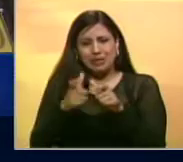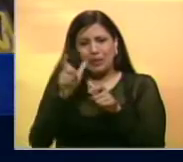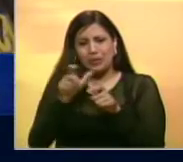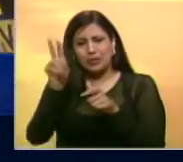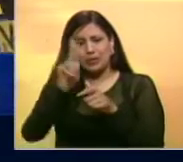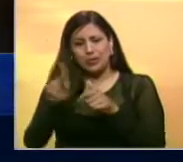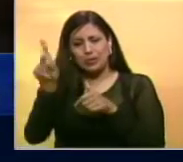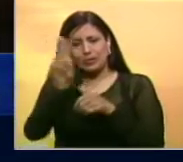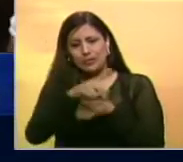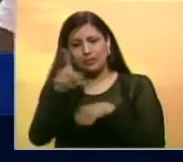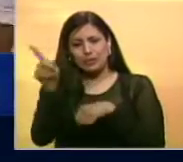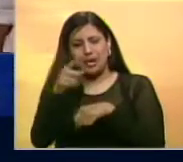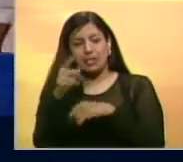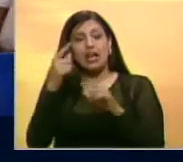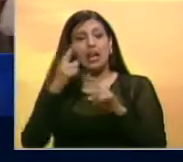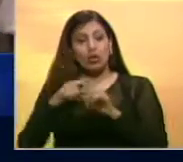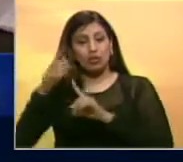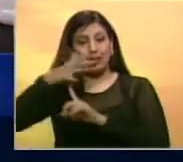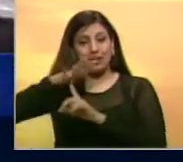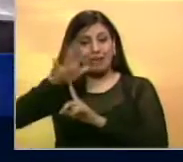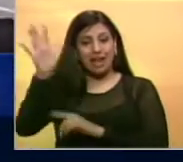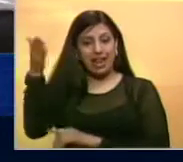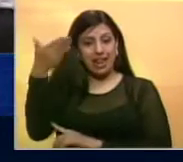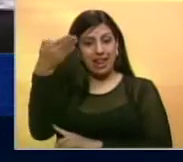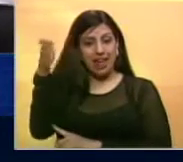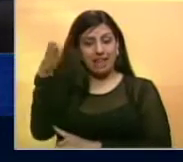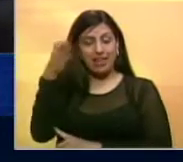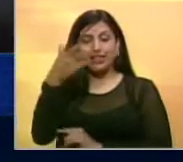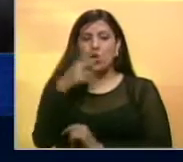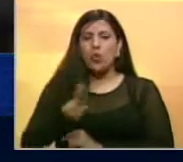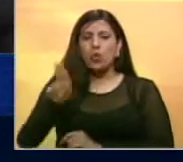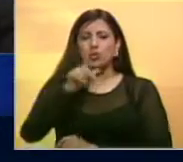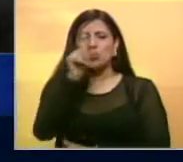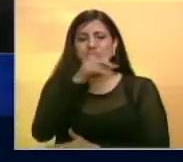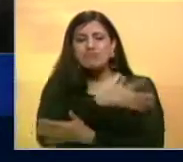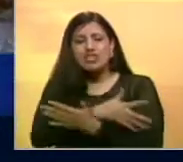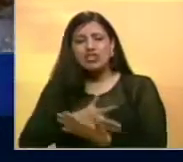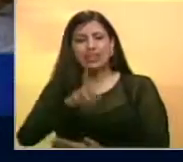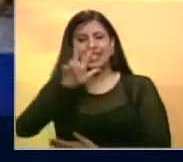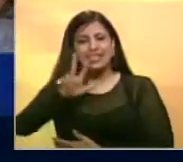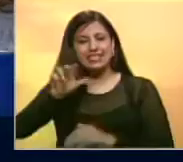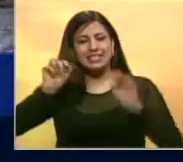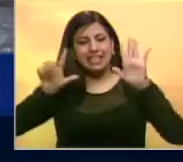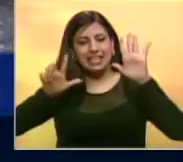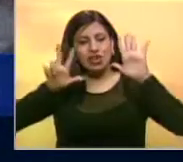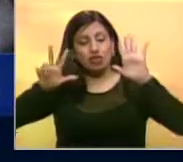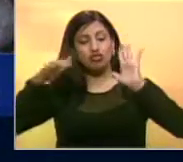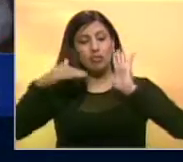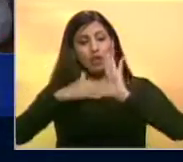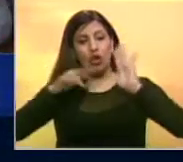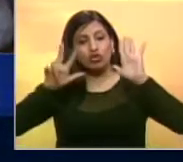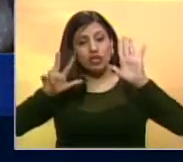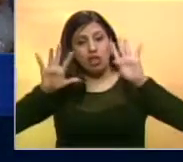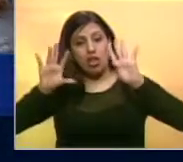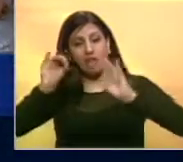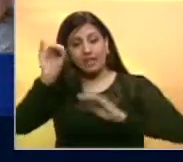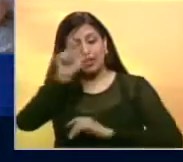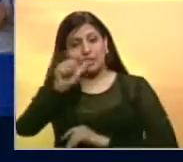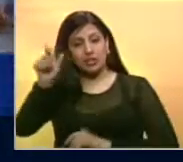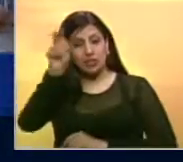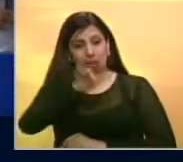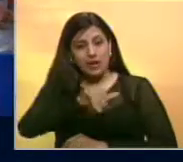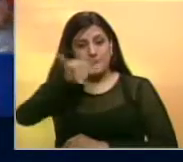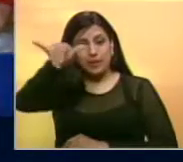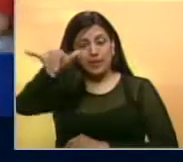pasajeros movilizados por aquí Por el terminal de la bandera se ha movilizado 1.378.890 viajeros